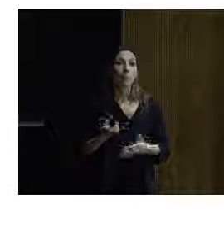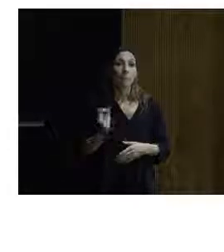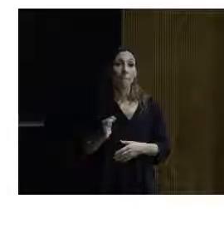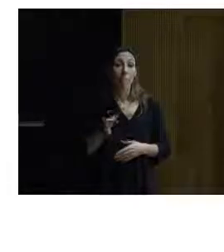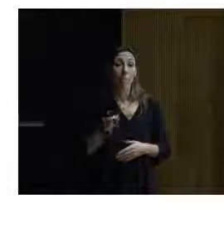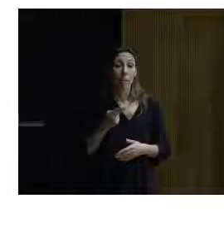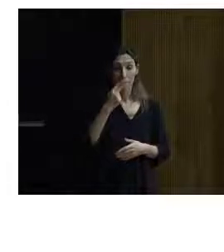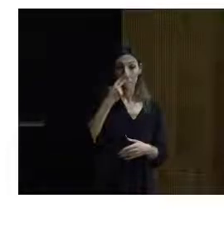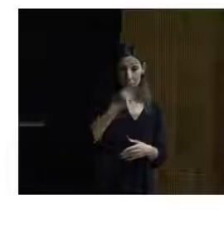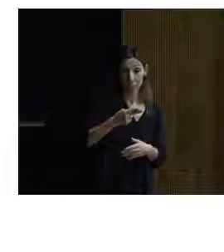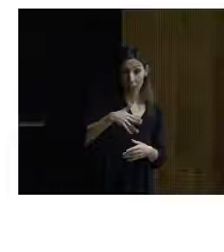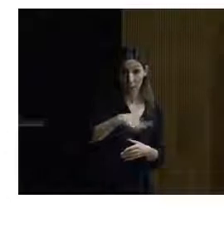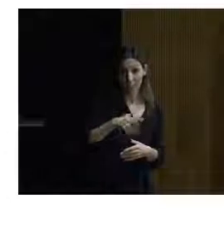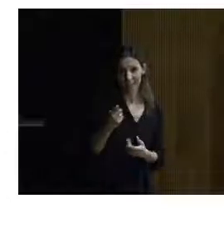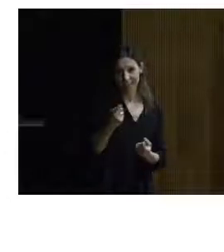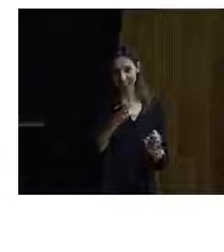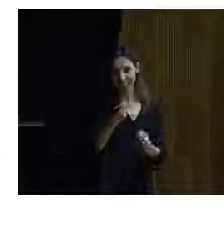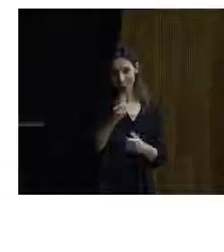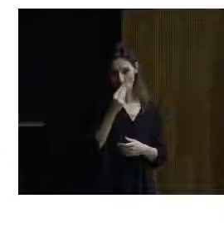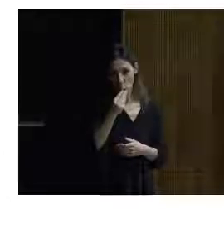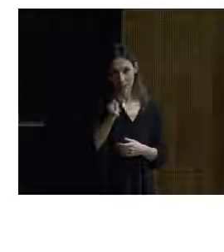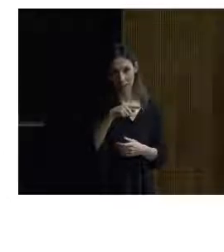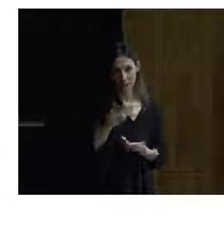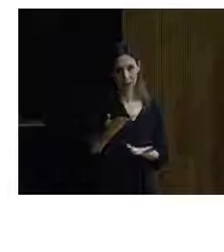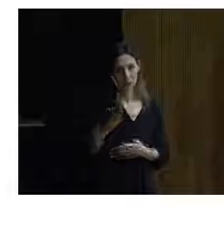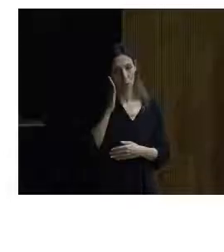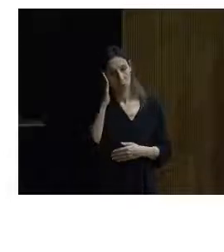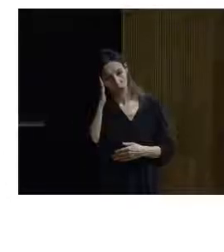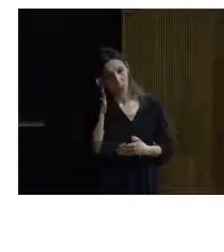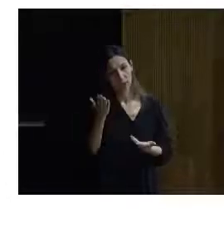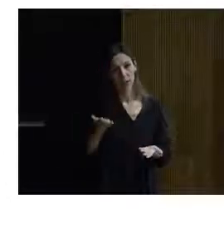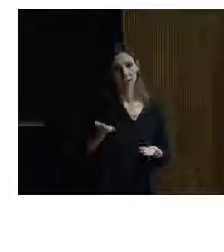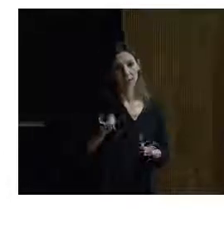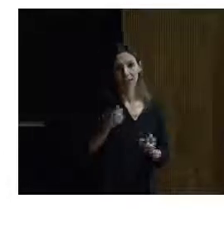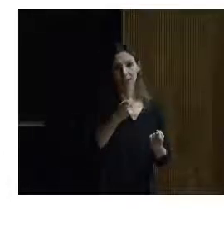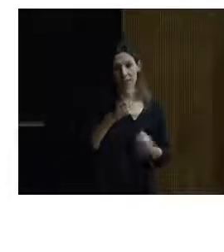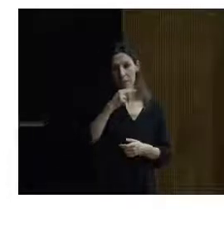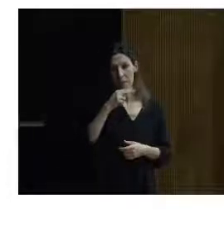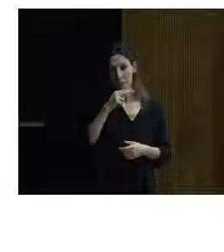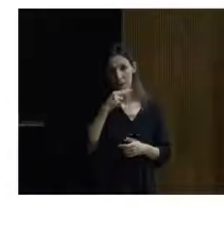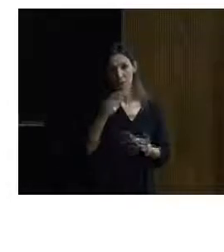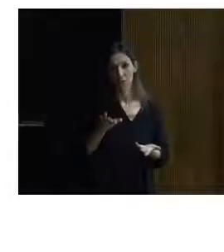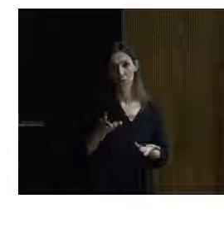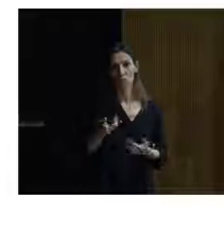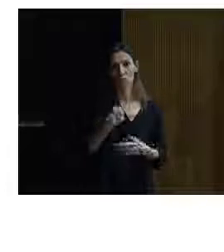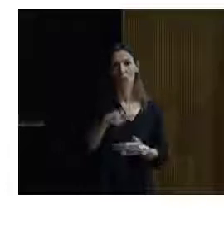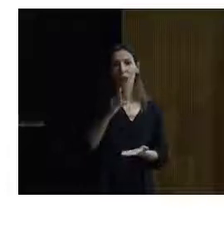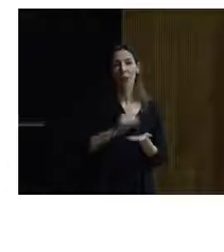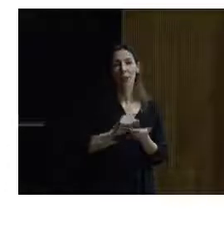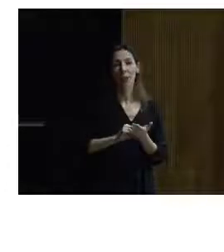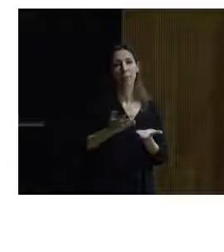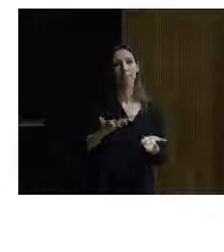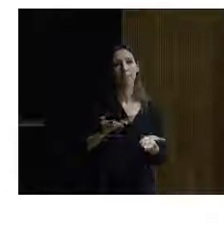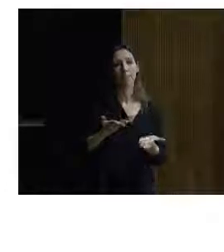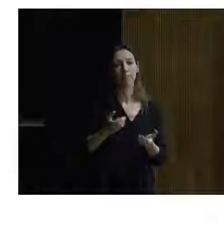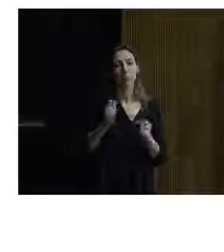visitar un sitio necesitas comer, necesitas alojarte en algún sitio a dormir, necesitas ir al servicio. Y nos encontramos muchas veces con problemas